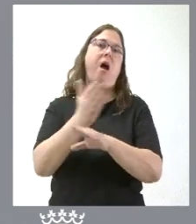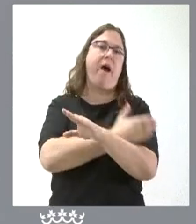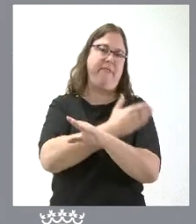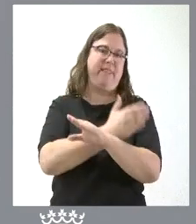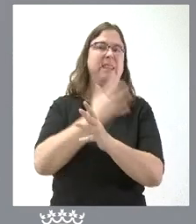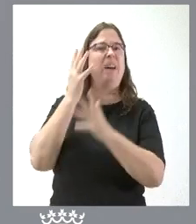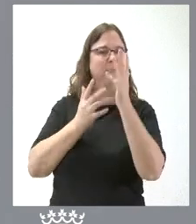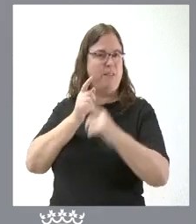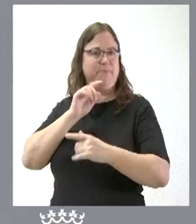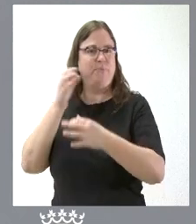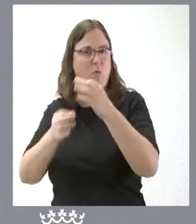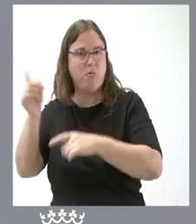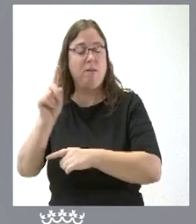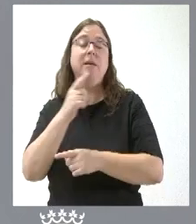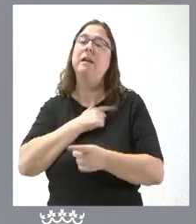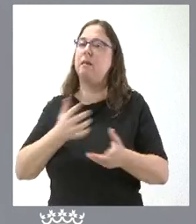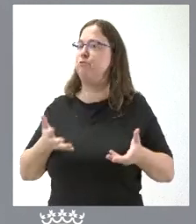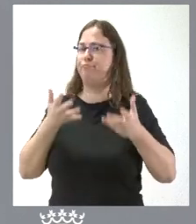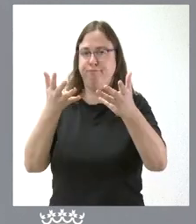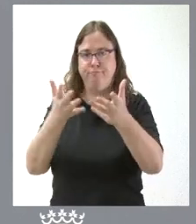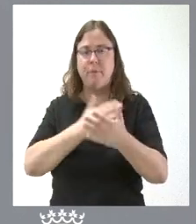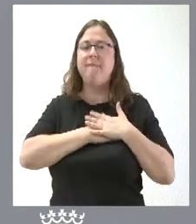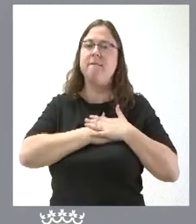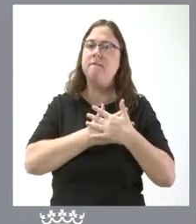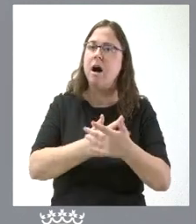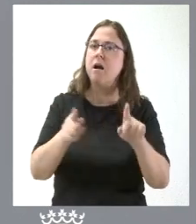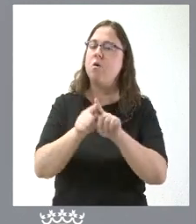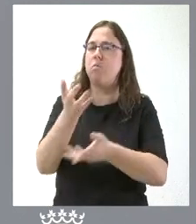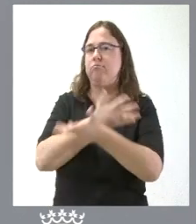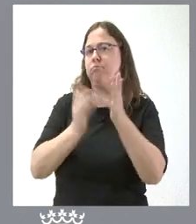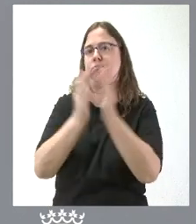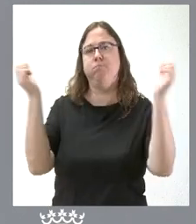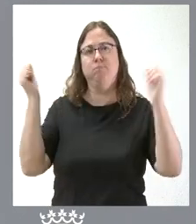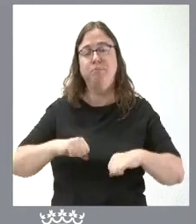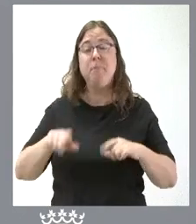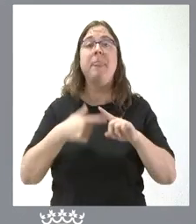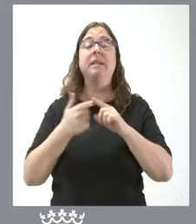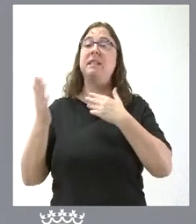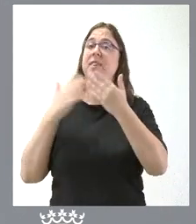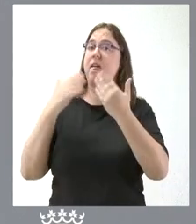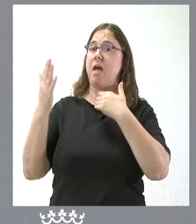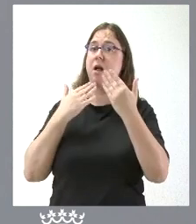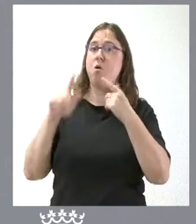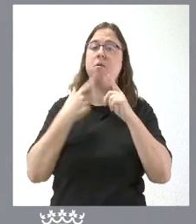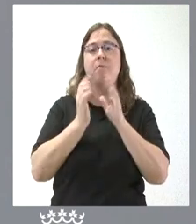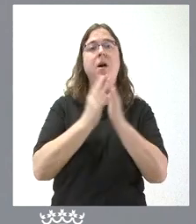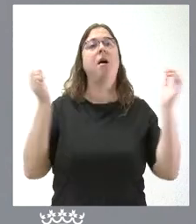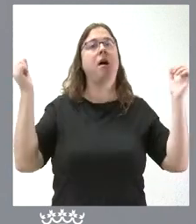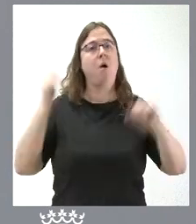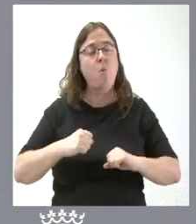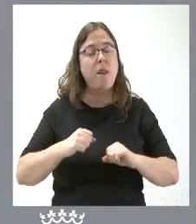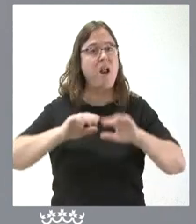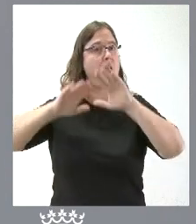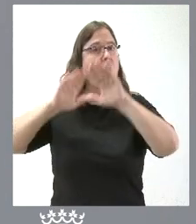contencioso administrativa porque nosotros siempre vamos con la mano tendida la voluntad de intentar llegar a acuerdos y que el cauce del diálogo y el acuerdo y la lealtad